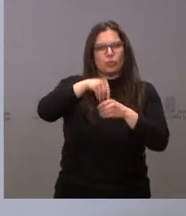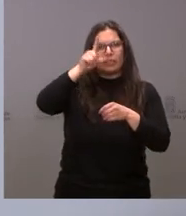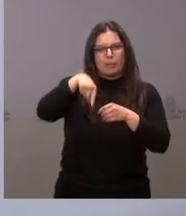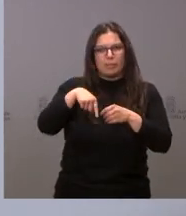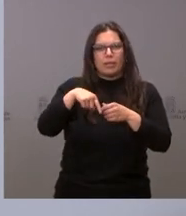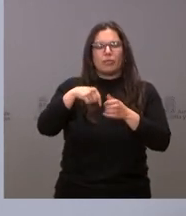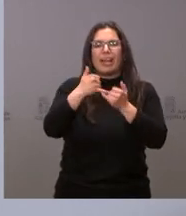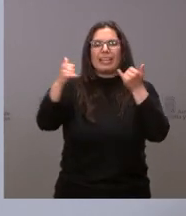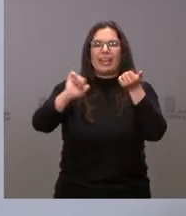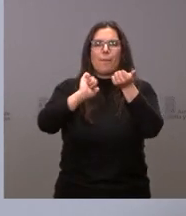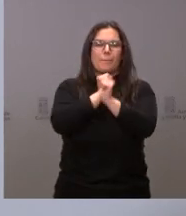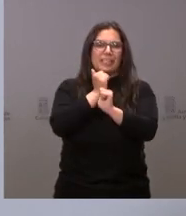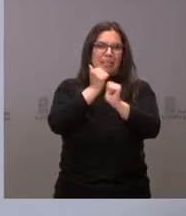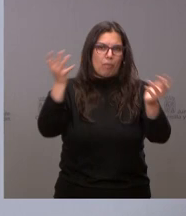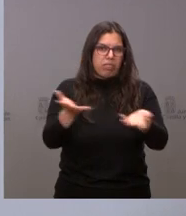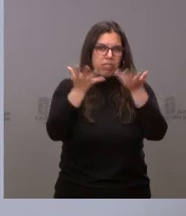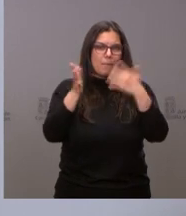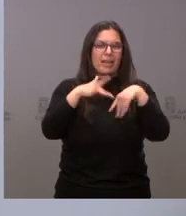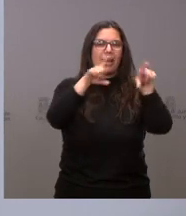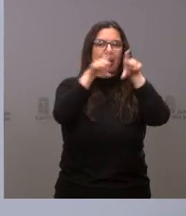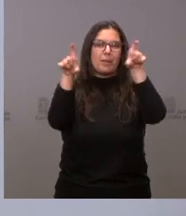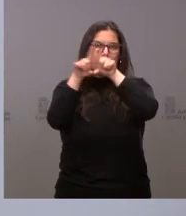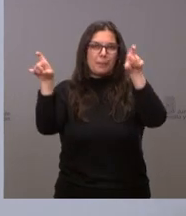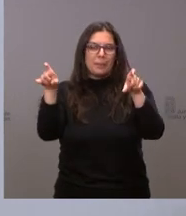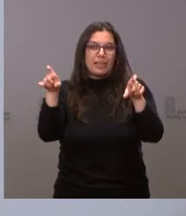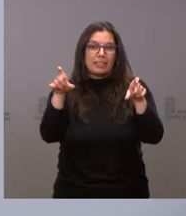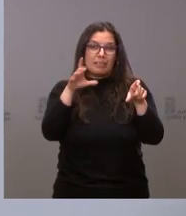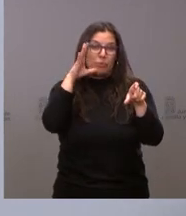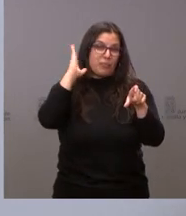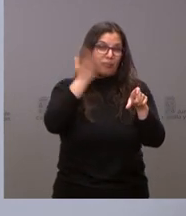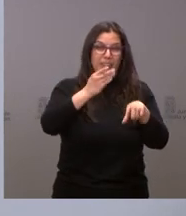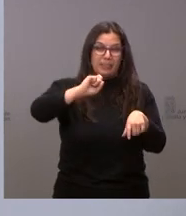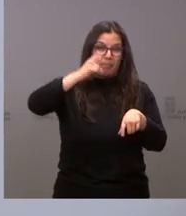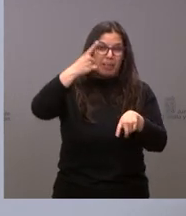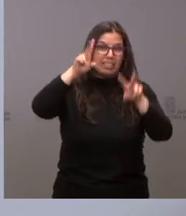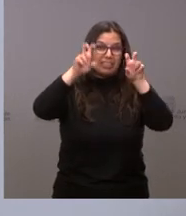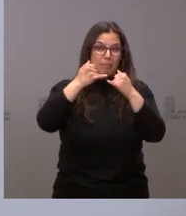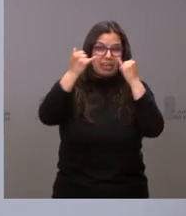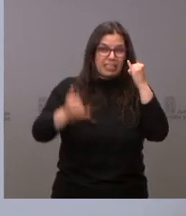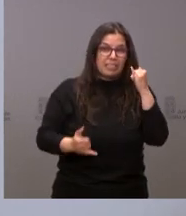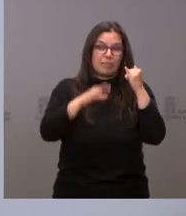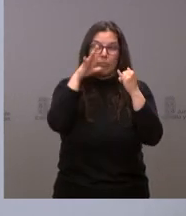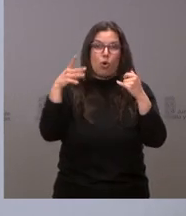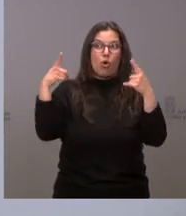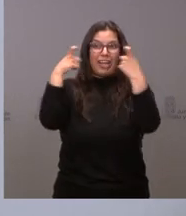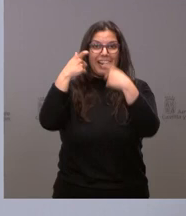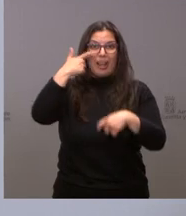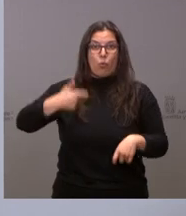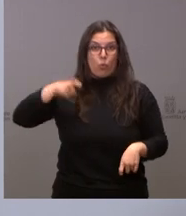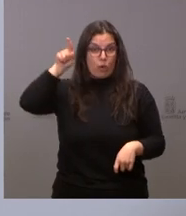préstamos blandos para las empresas que más van a sufrir la crisis por la guerra de Ucrania.